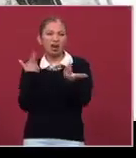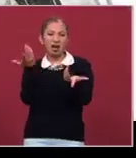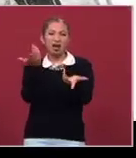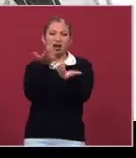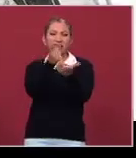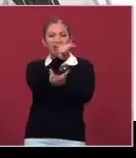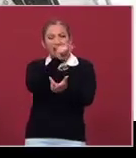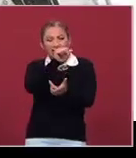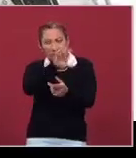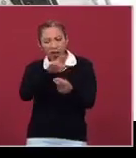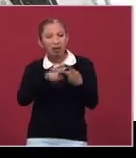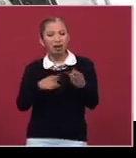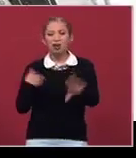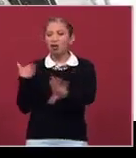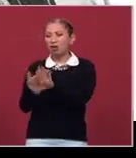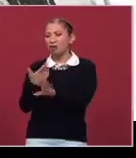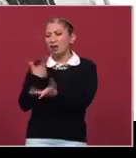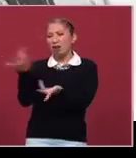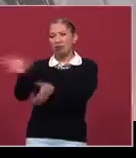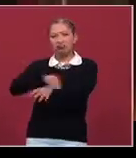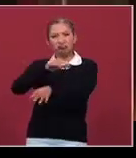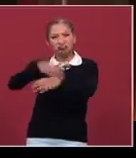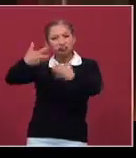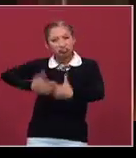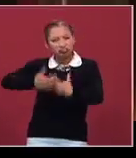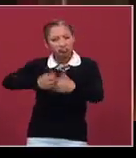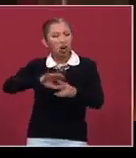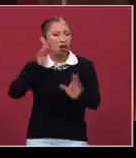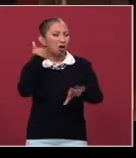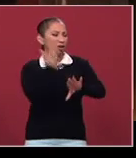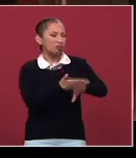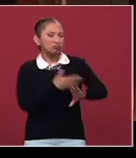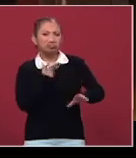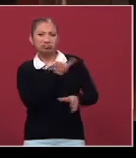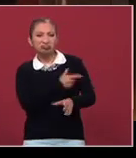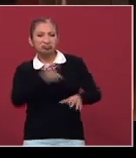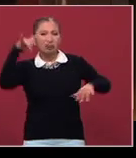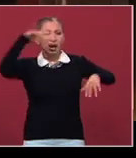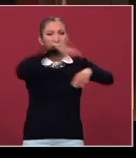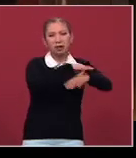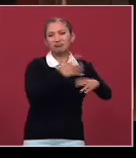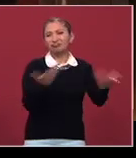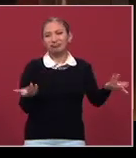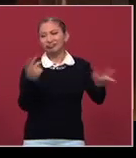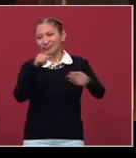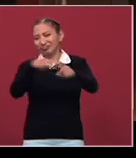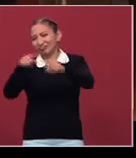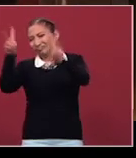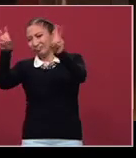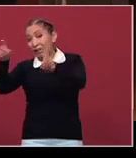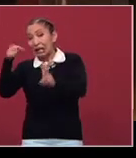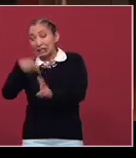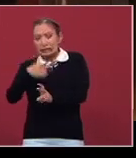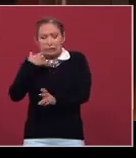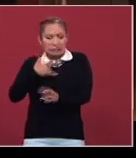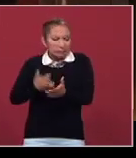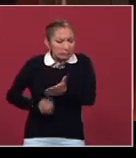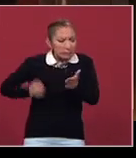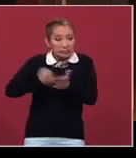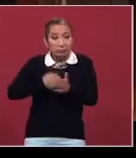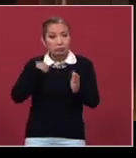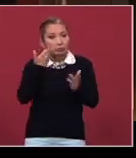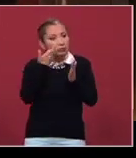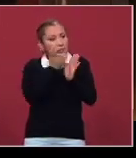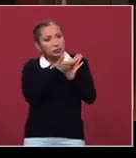comercio, en contra de una termoeléctrica, en contra de un aeropuerto. Y entonces esa perseverancia en el tiempo